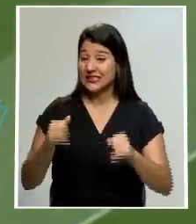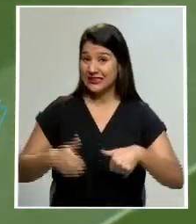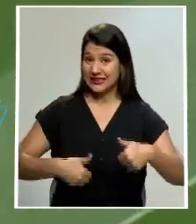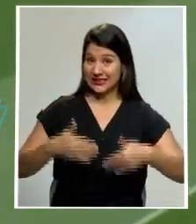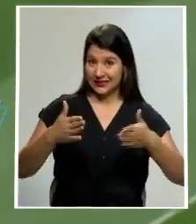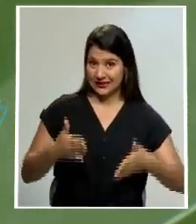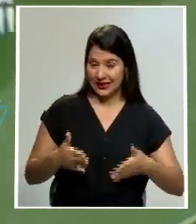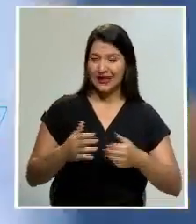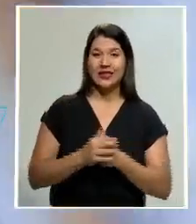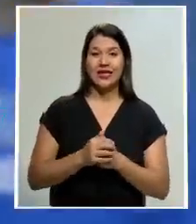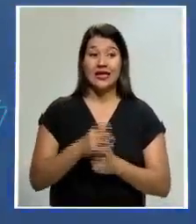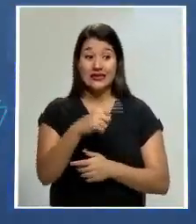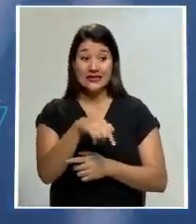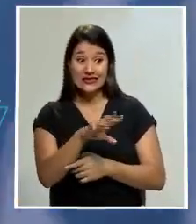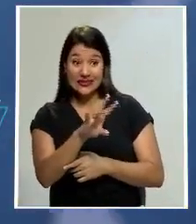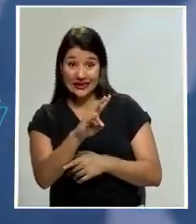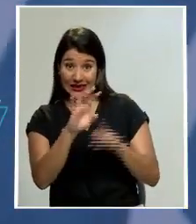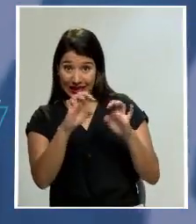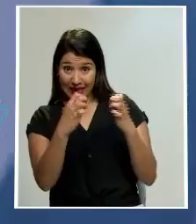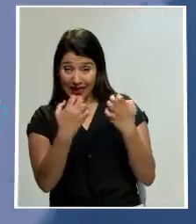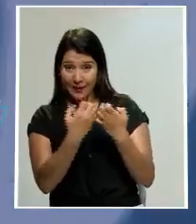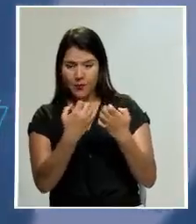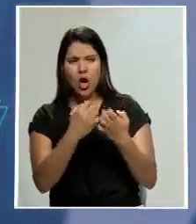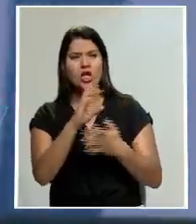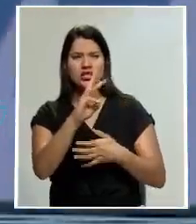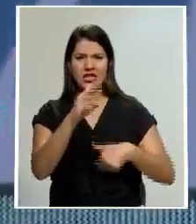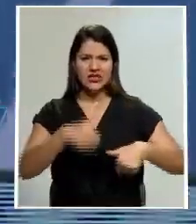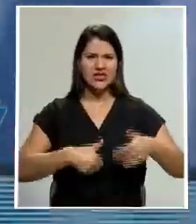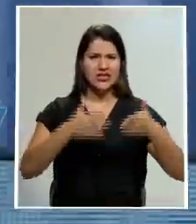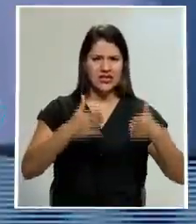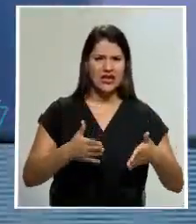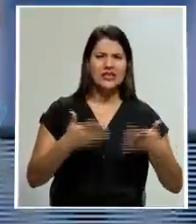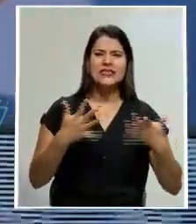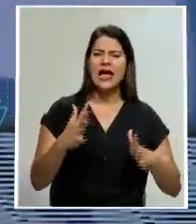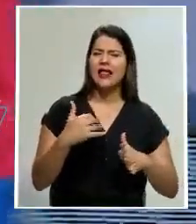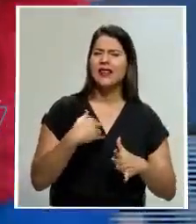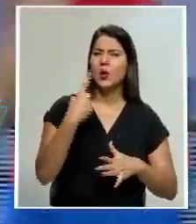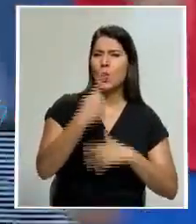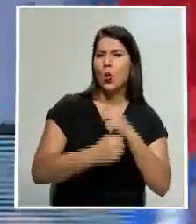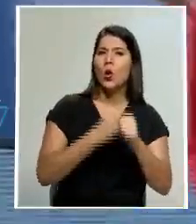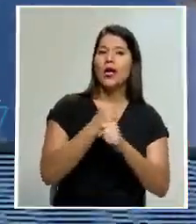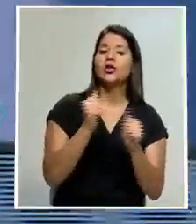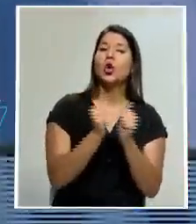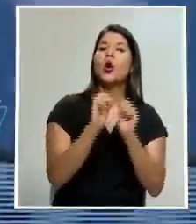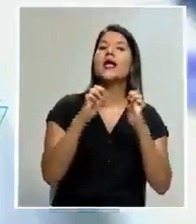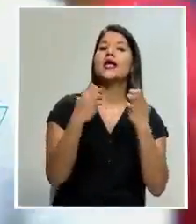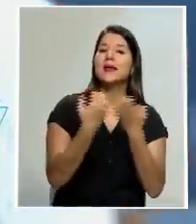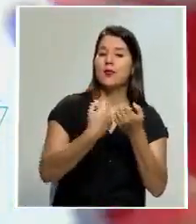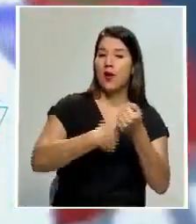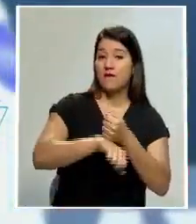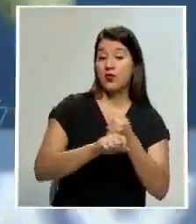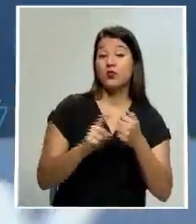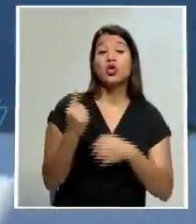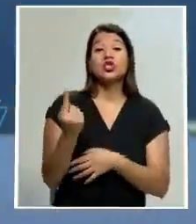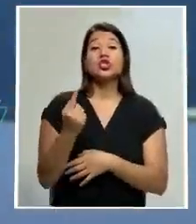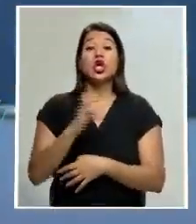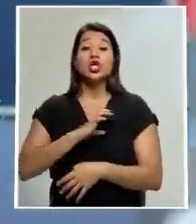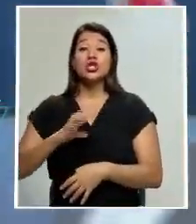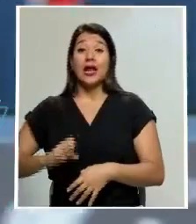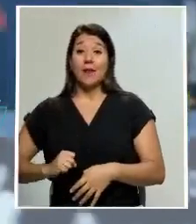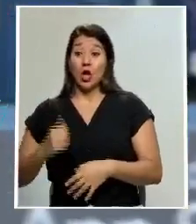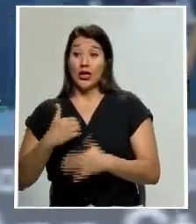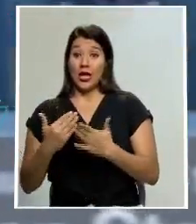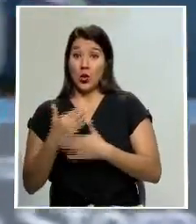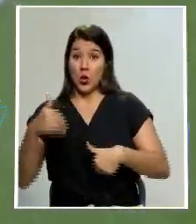rivales en la eliminatoria, seis entrenadores tienen un proceso de más de un año en la selección. Solo El Salvador, que estrenó Timonel en